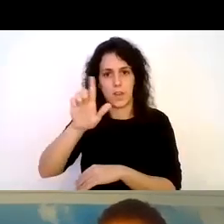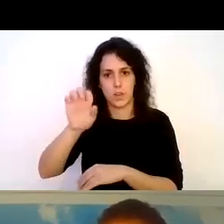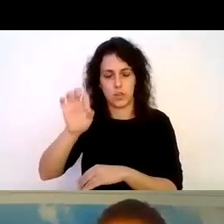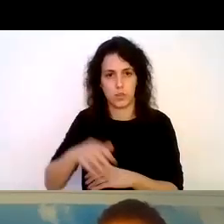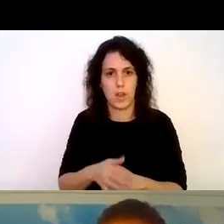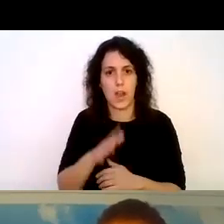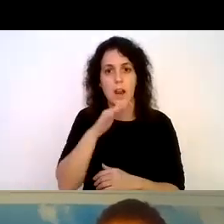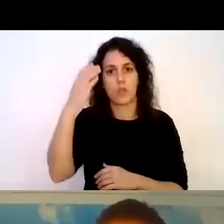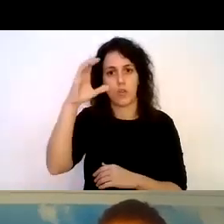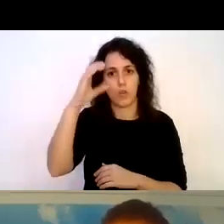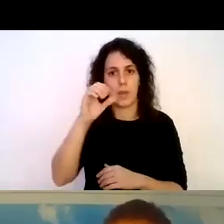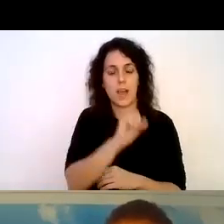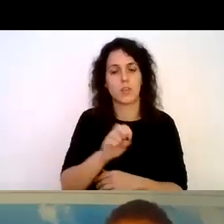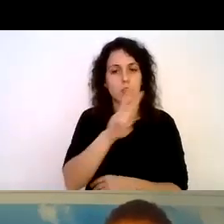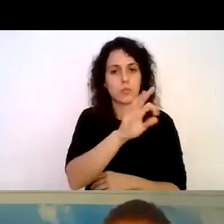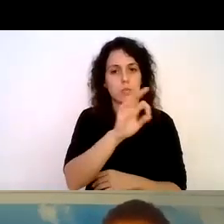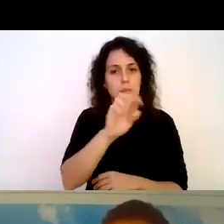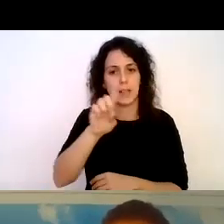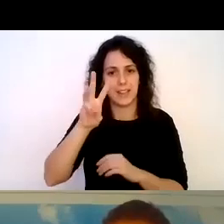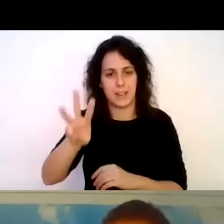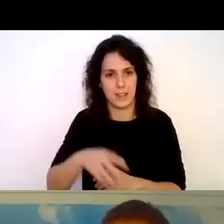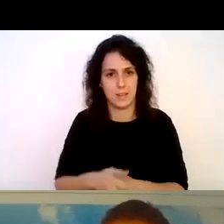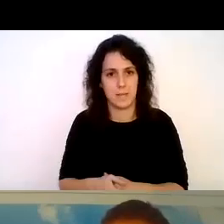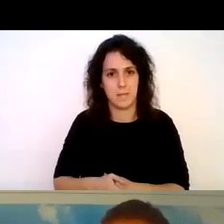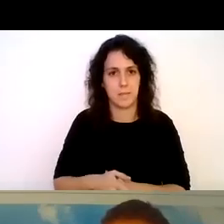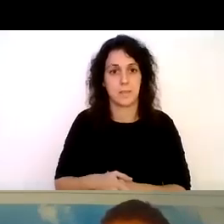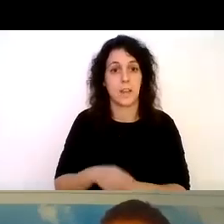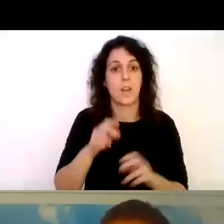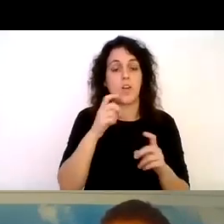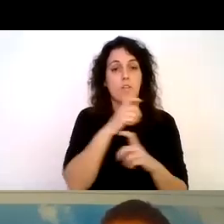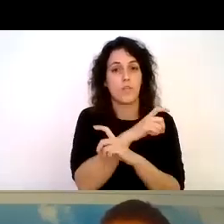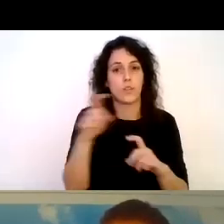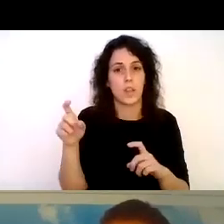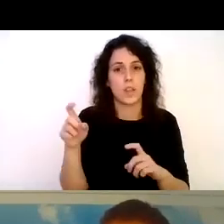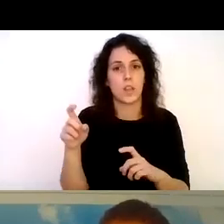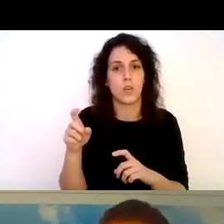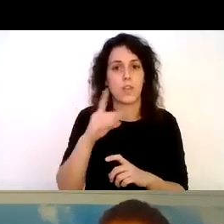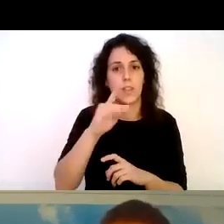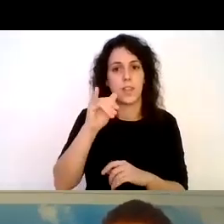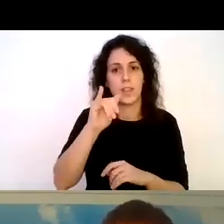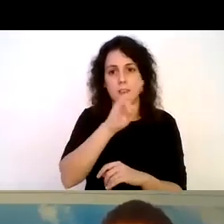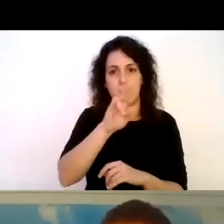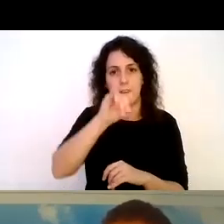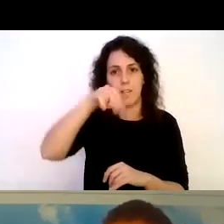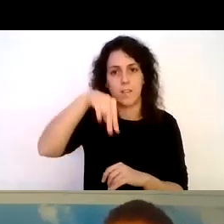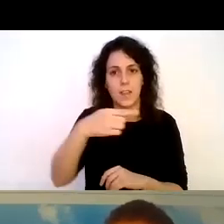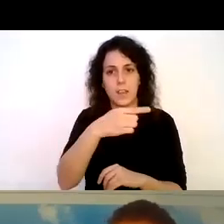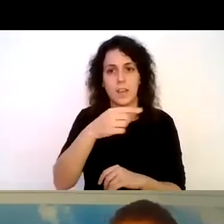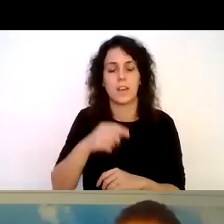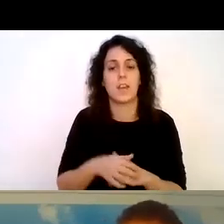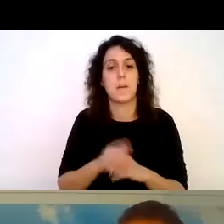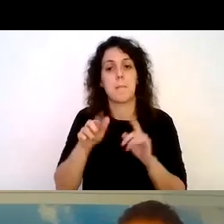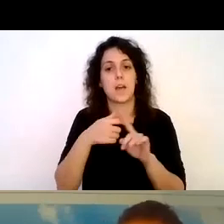Colombia año 2013 donde la fundación Diving Planet y el Ministerio de Defensa y otras instituciones